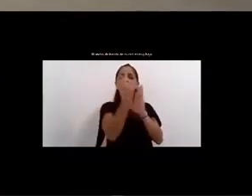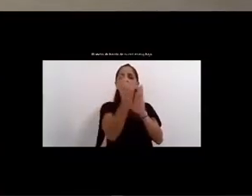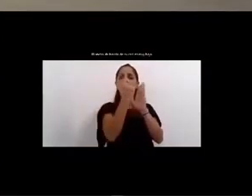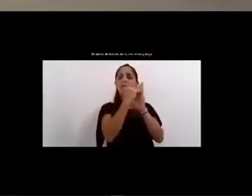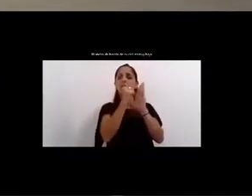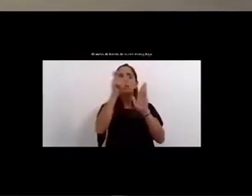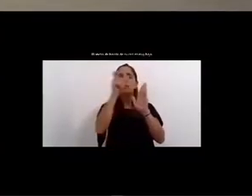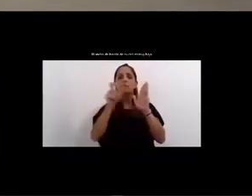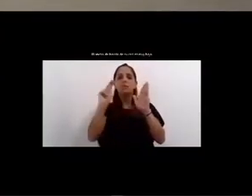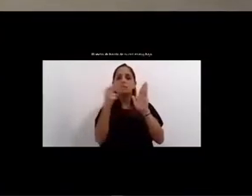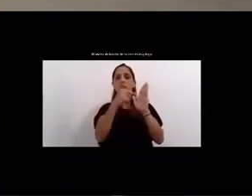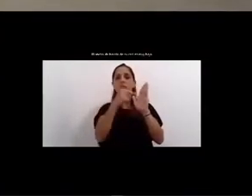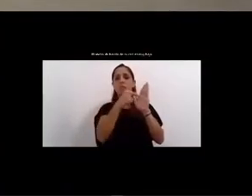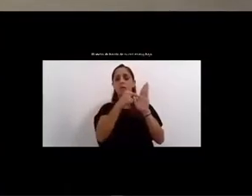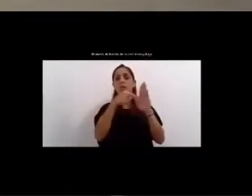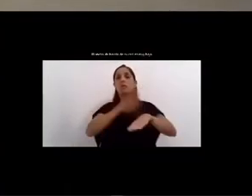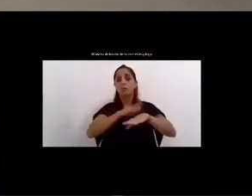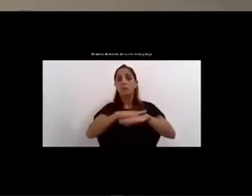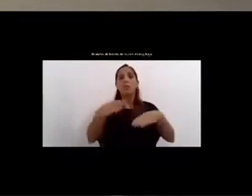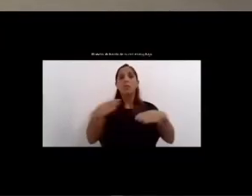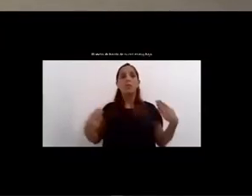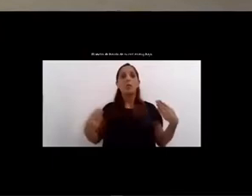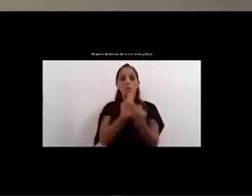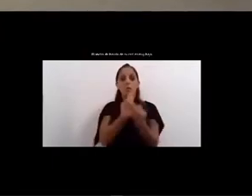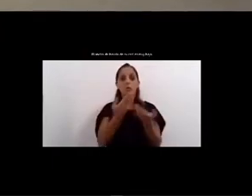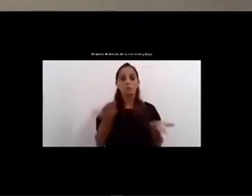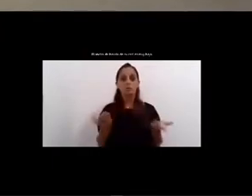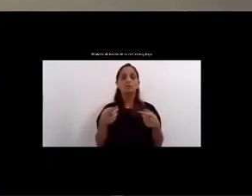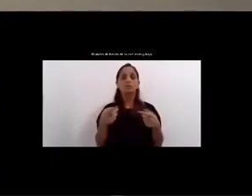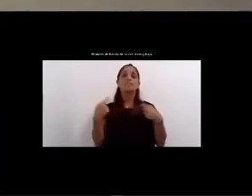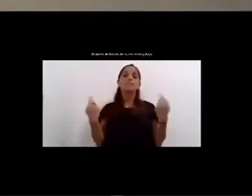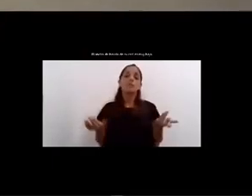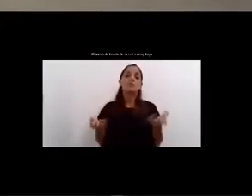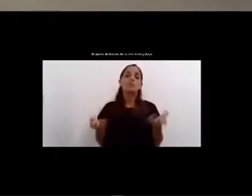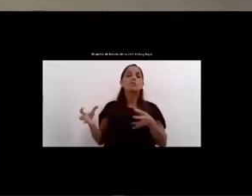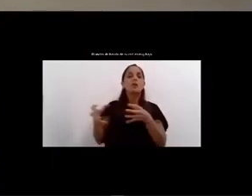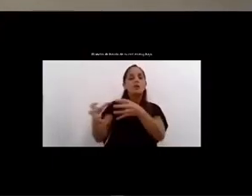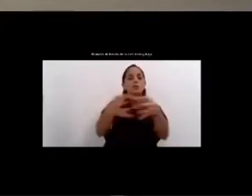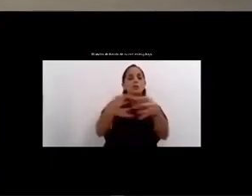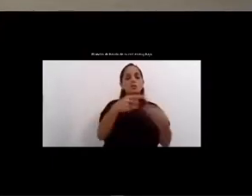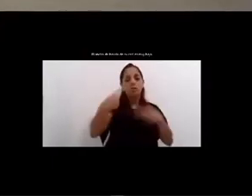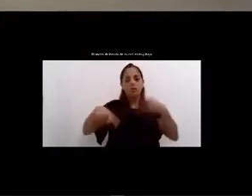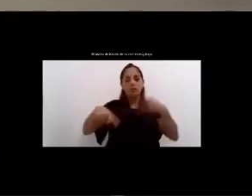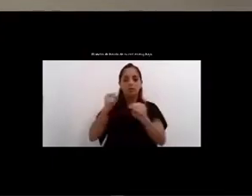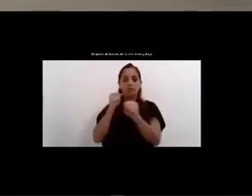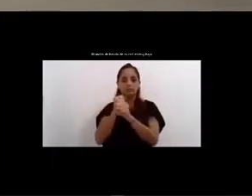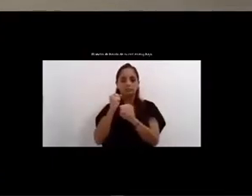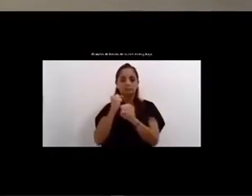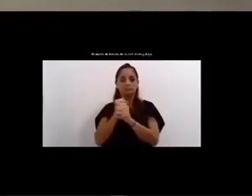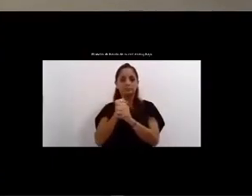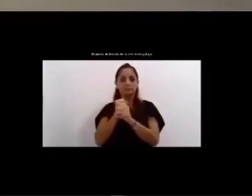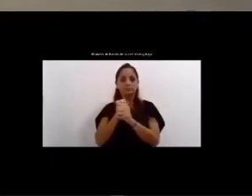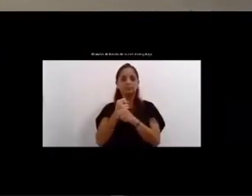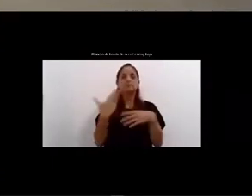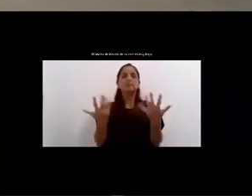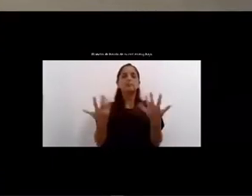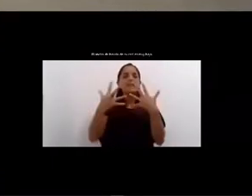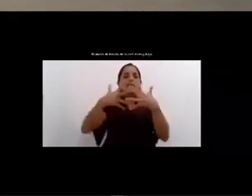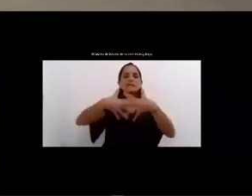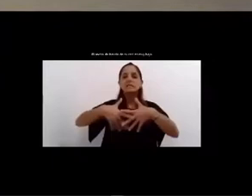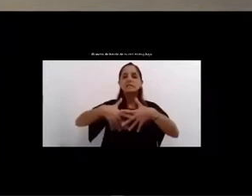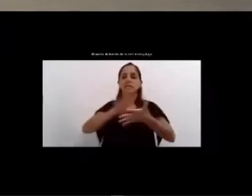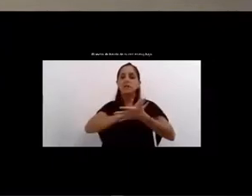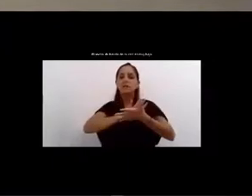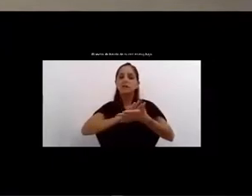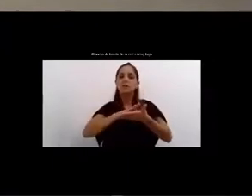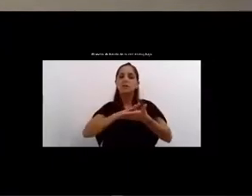años por eso iniciamos un trabajo integral con las distintas áreas del municipio para poner en marcha el nuevo sistema de detección